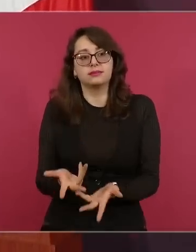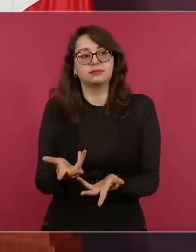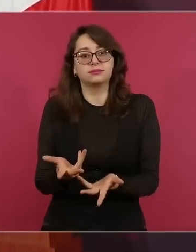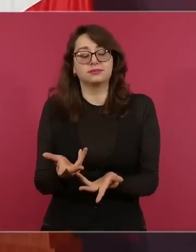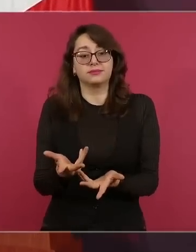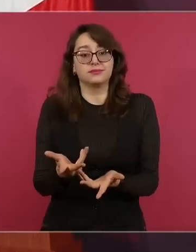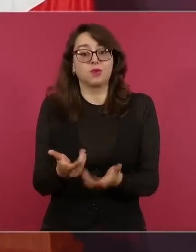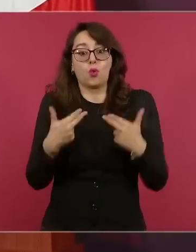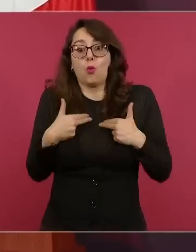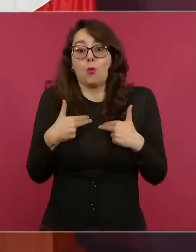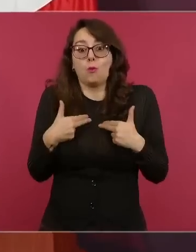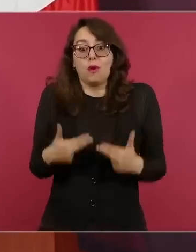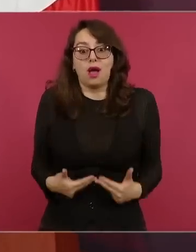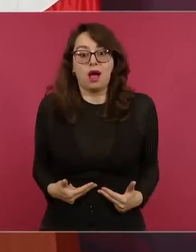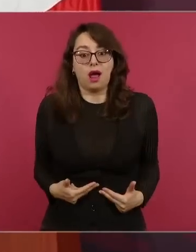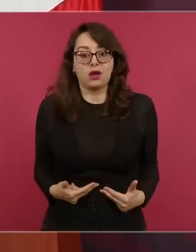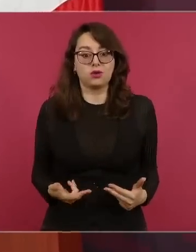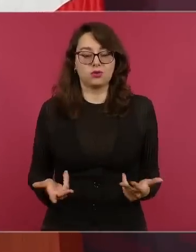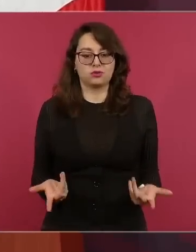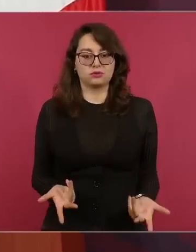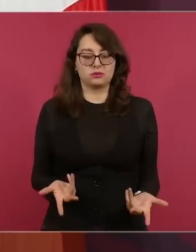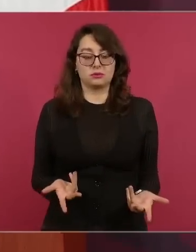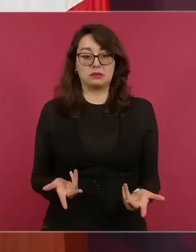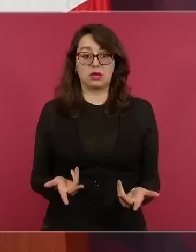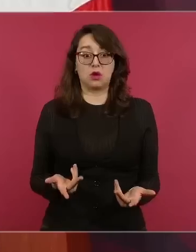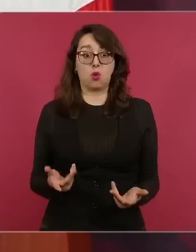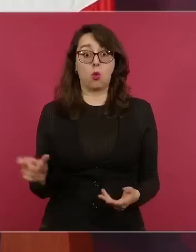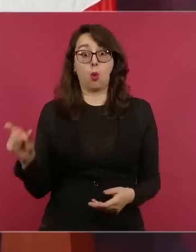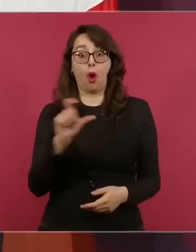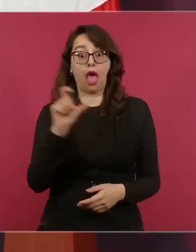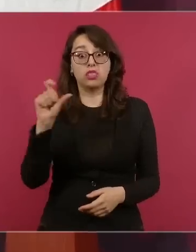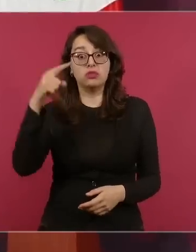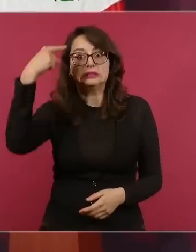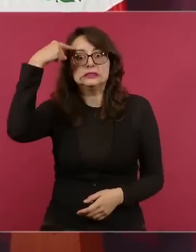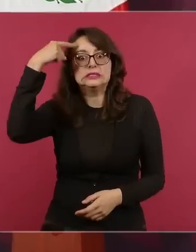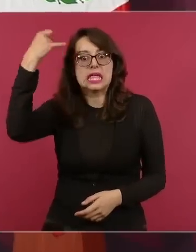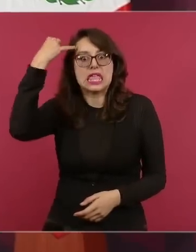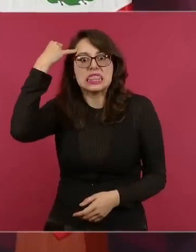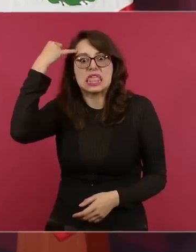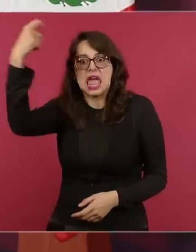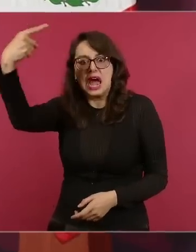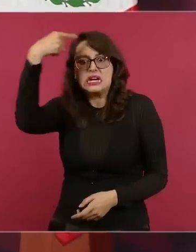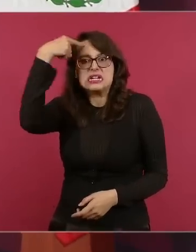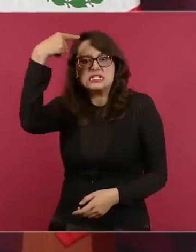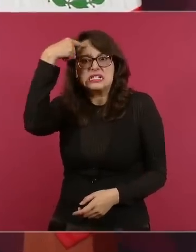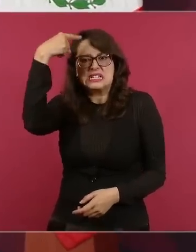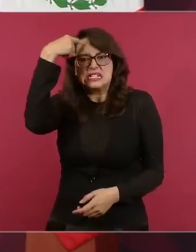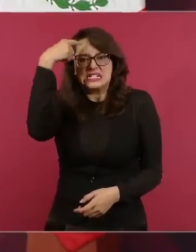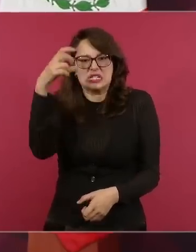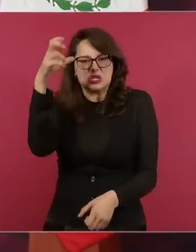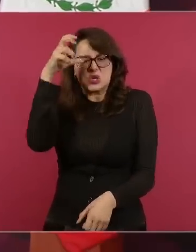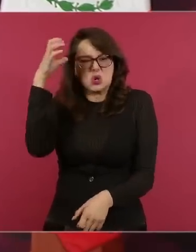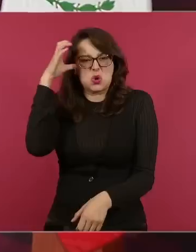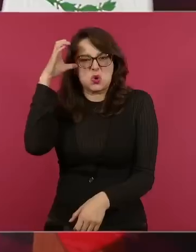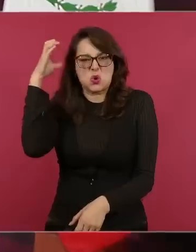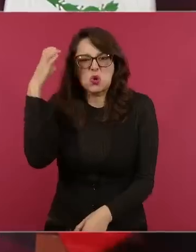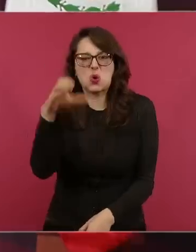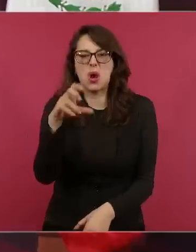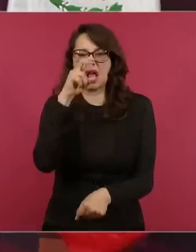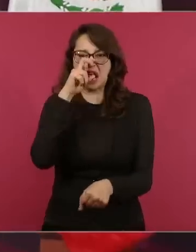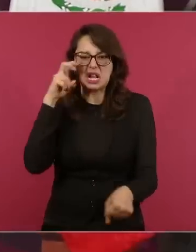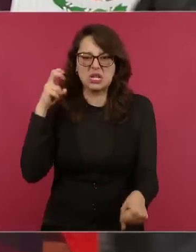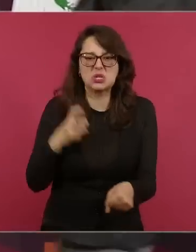dogmático, fanático para estar